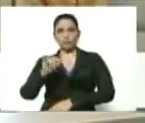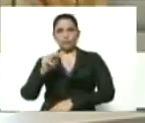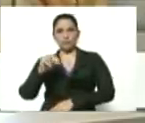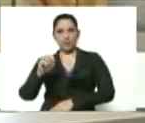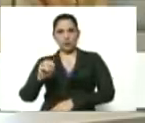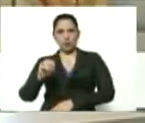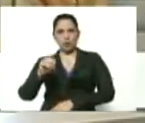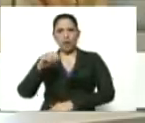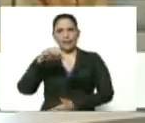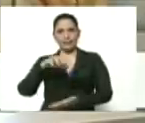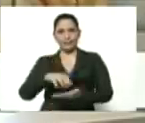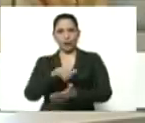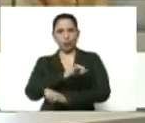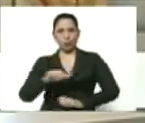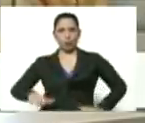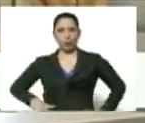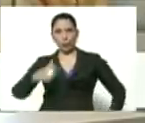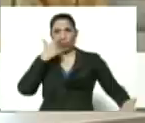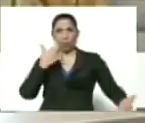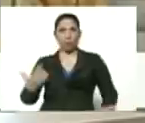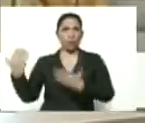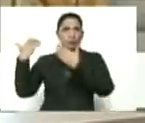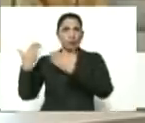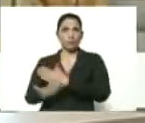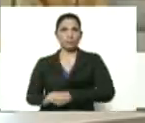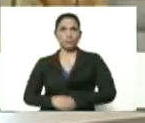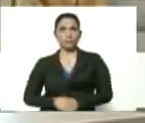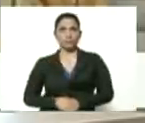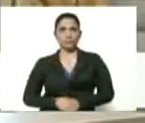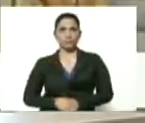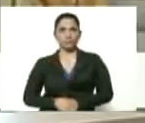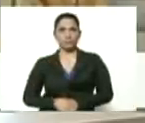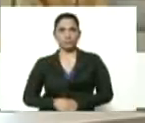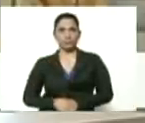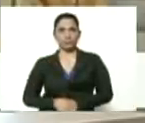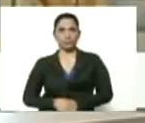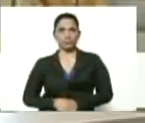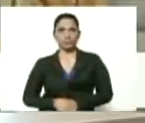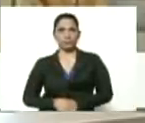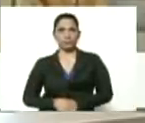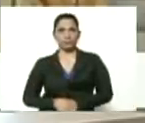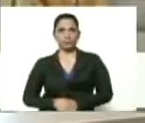allá de donde era Pedro Pérez Delgado, el que llamaban Maizanta. ¡Adelante, gobernador!